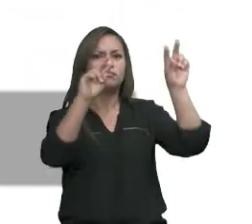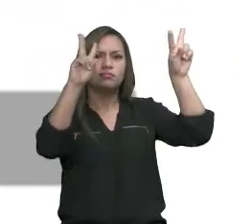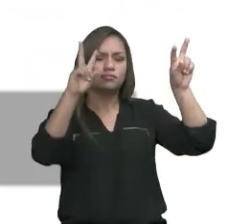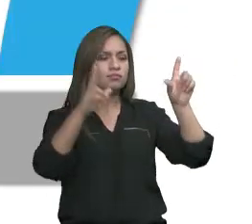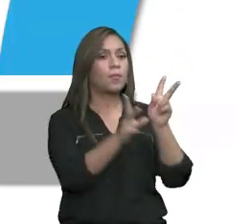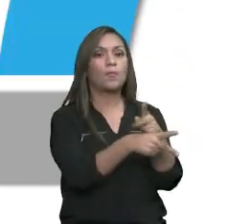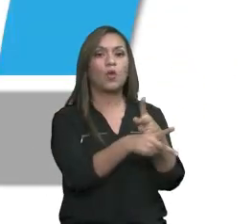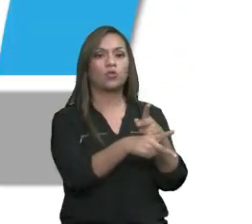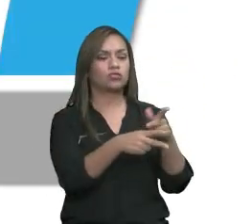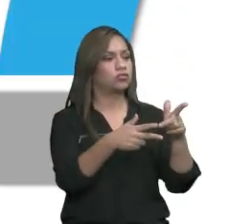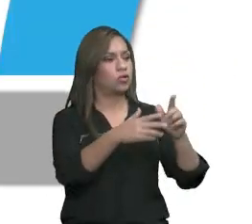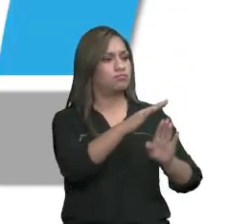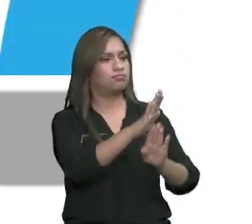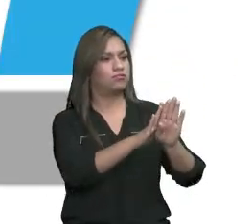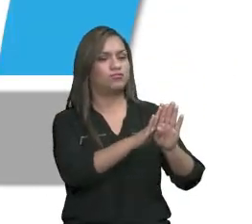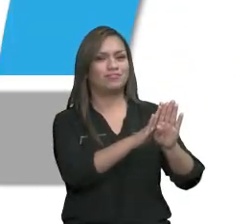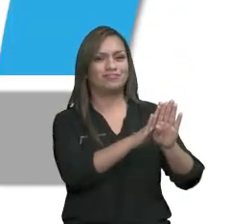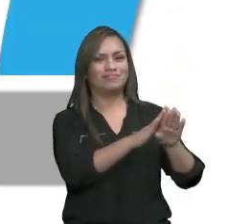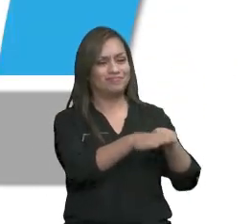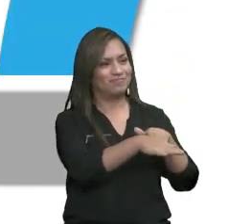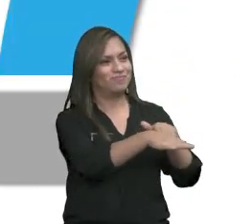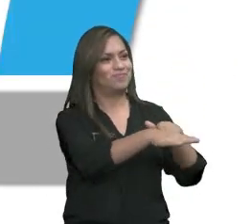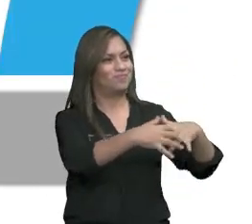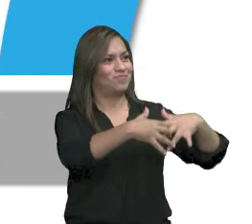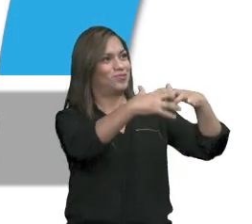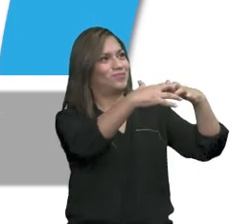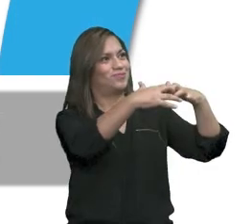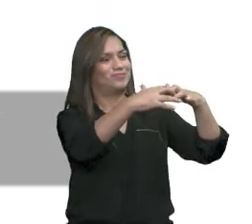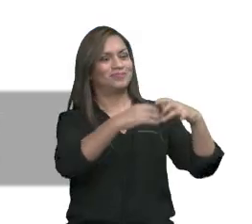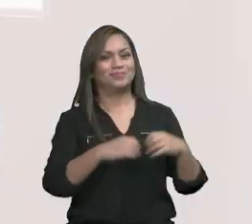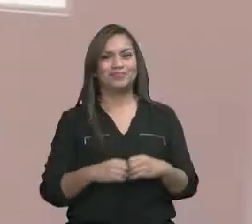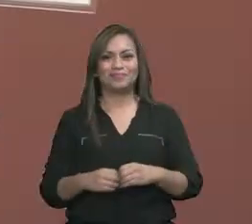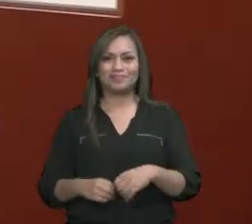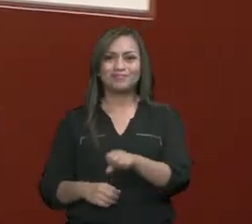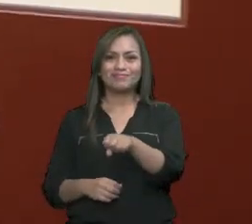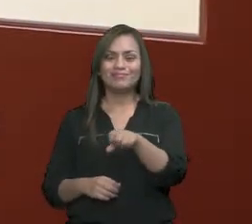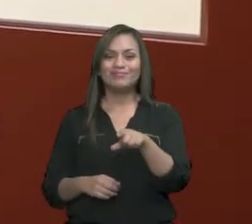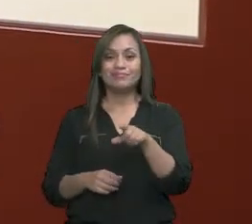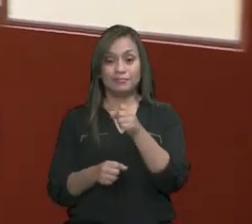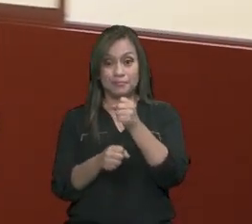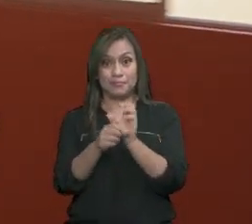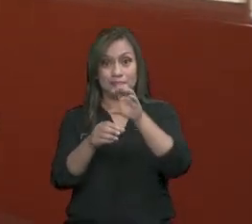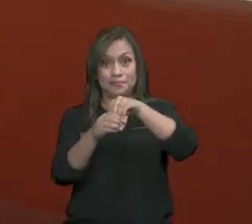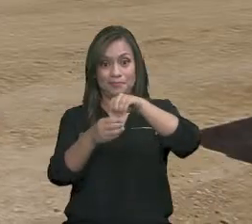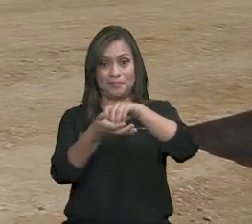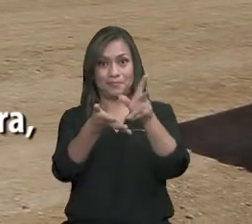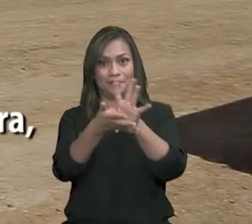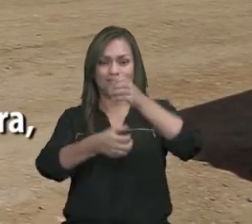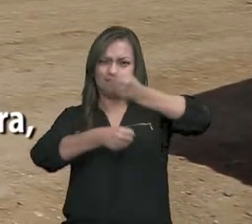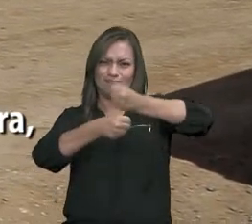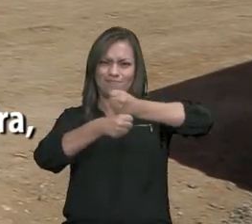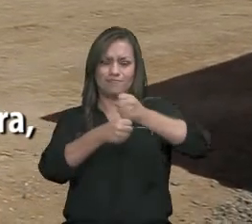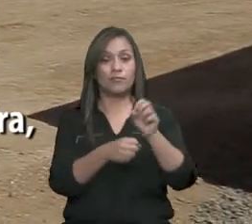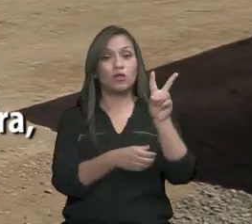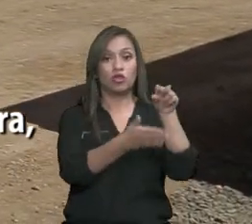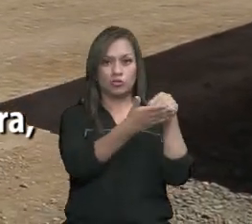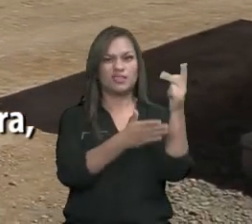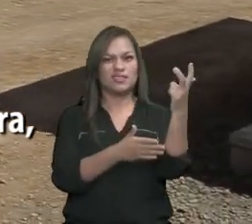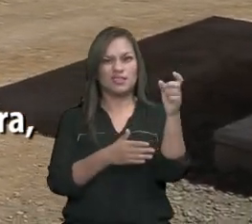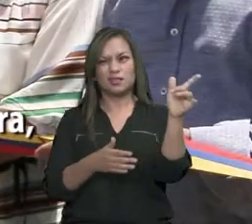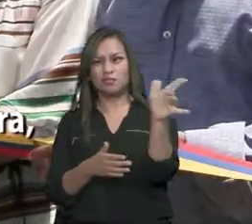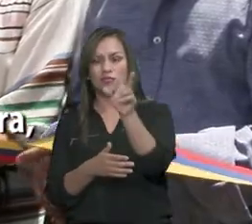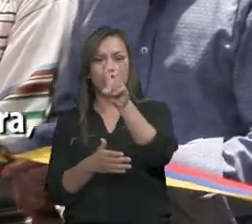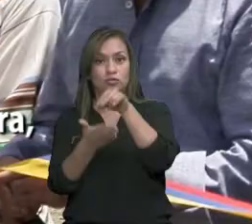corresponden a la producción y el desarrollo. Como parte del trabajo legislativo del periodo 2013